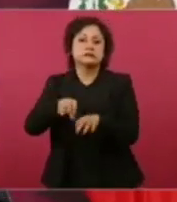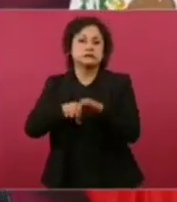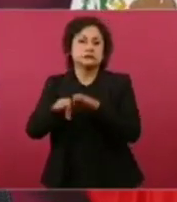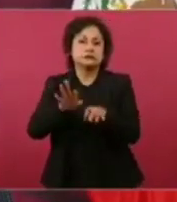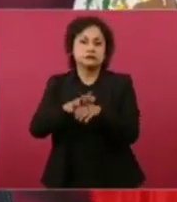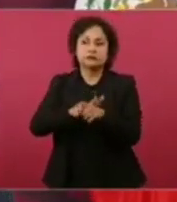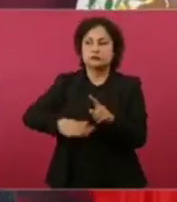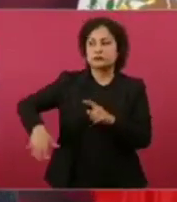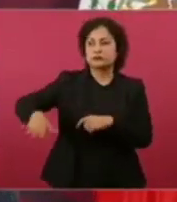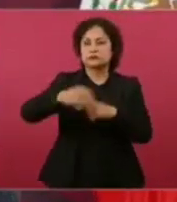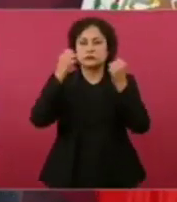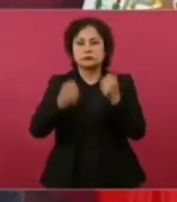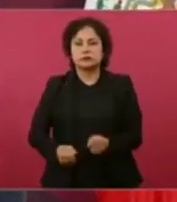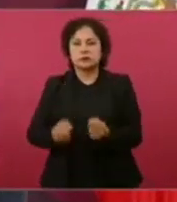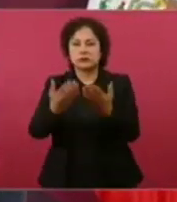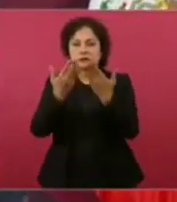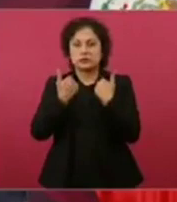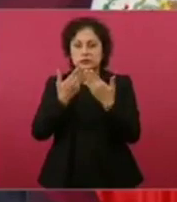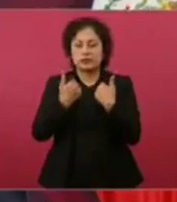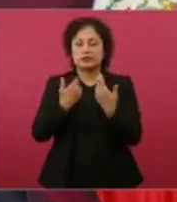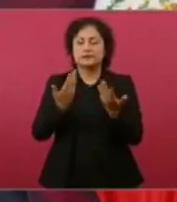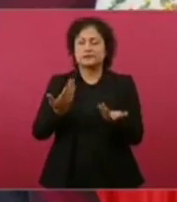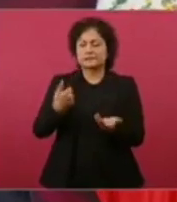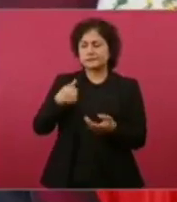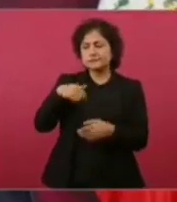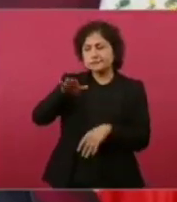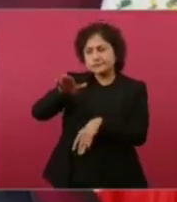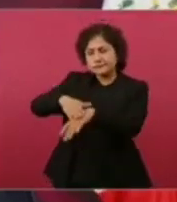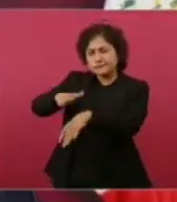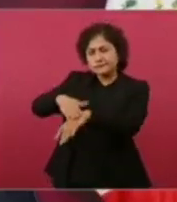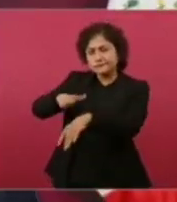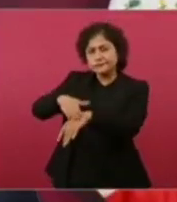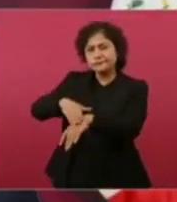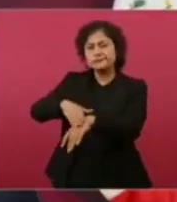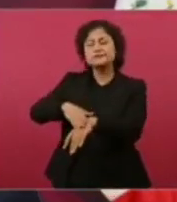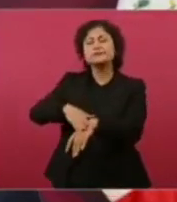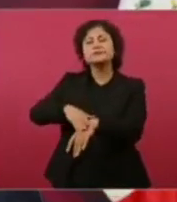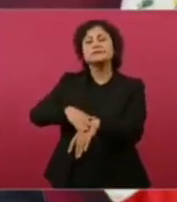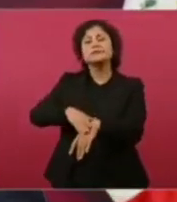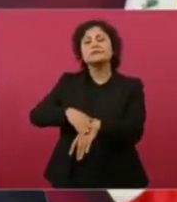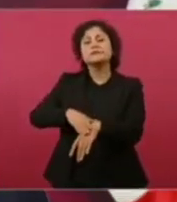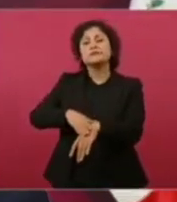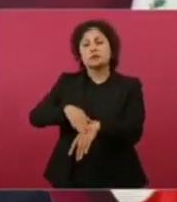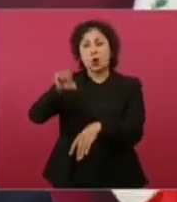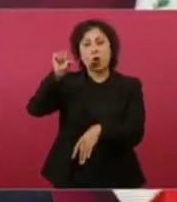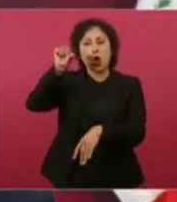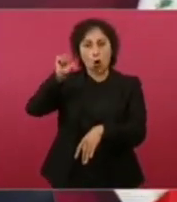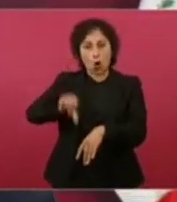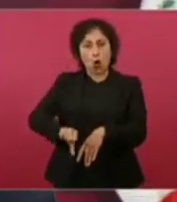inseguridad, decirles que ya hoy